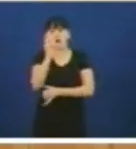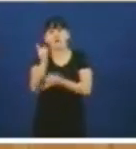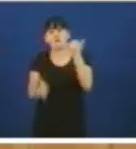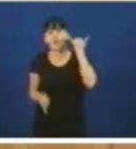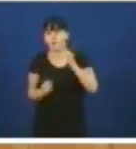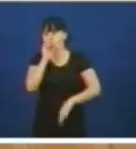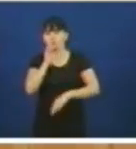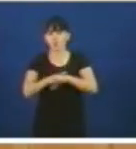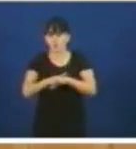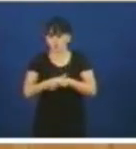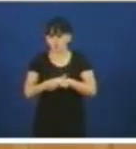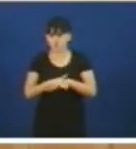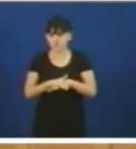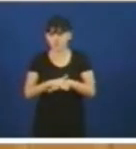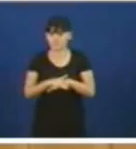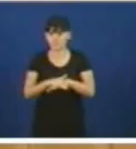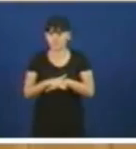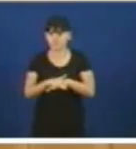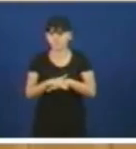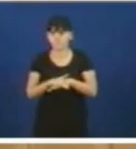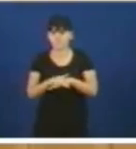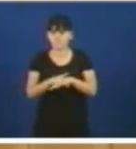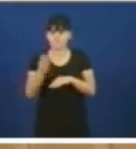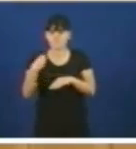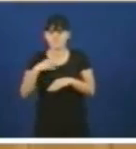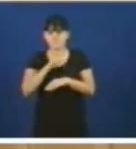señor Fijó que parece como lín en un foro